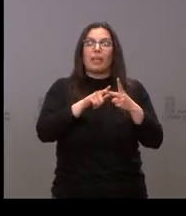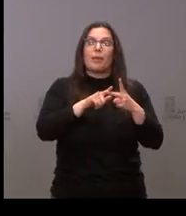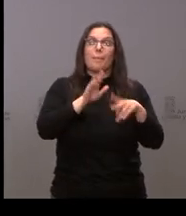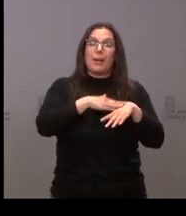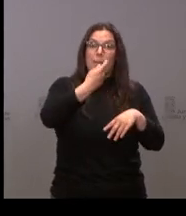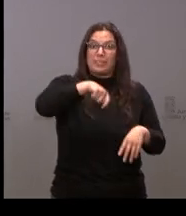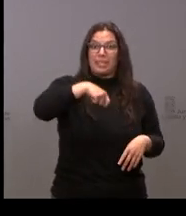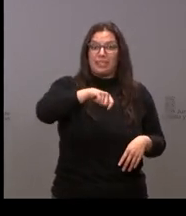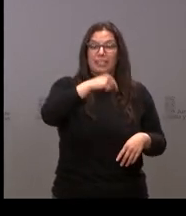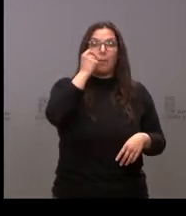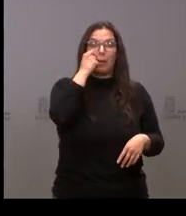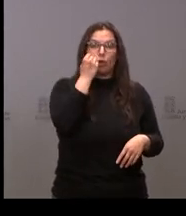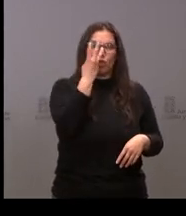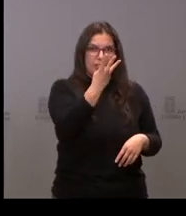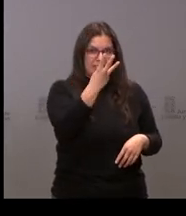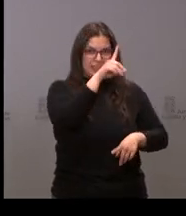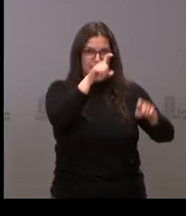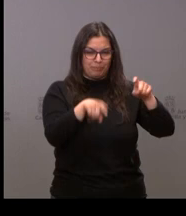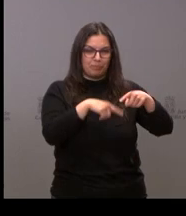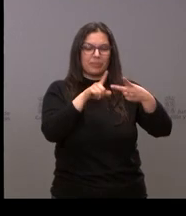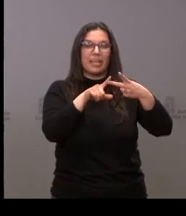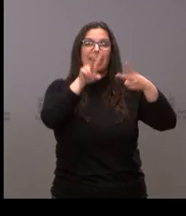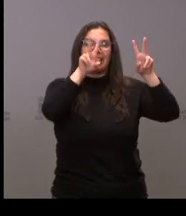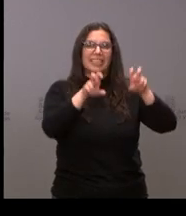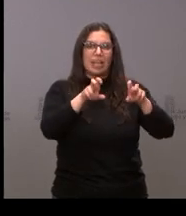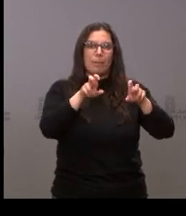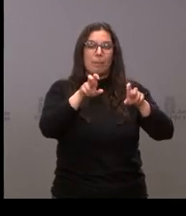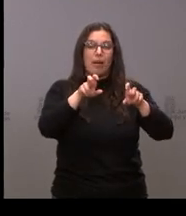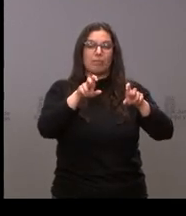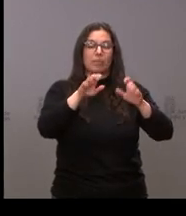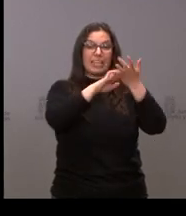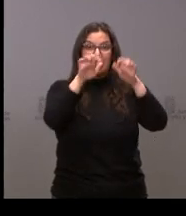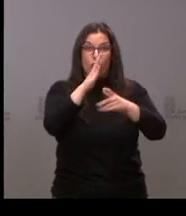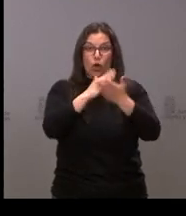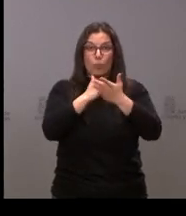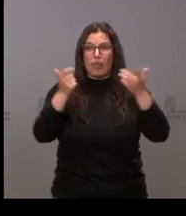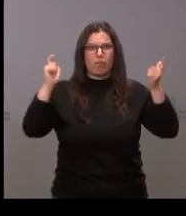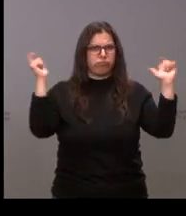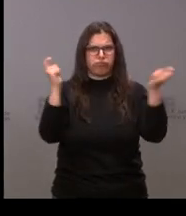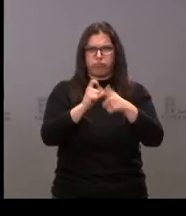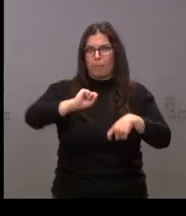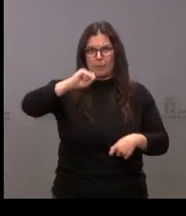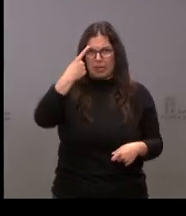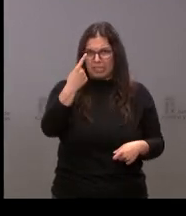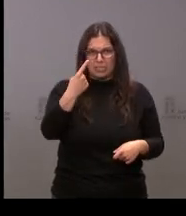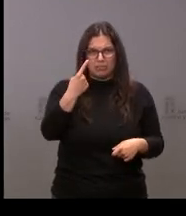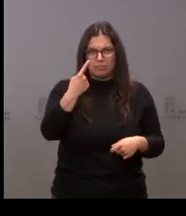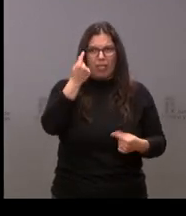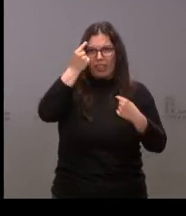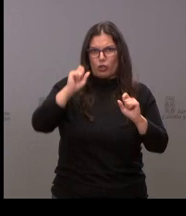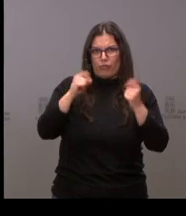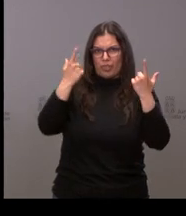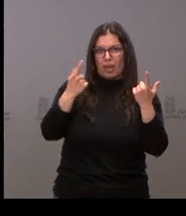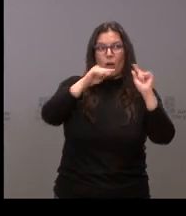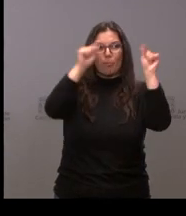la primera sobre los datos de despoblación que han salido Castilla y León es la provincia que más la comunidad que más población pierde todas las provincias pierden